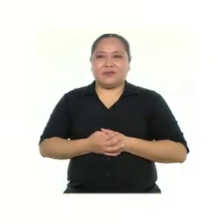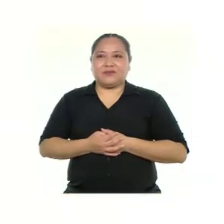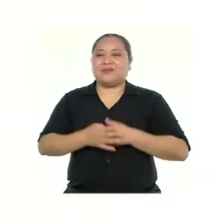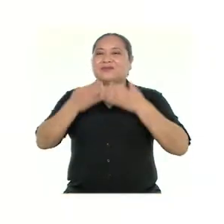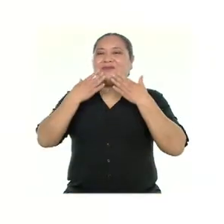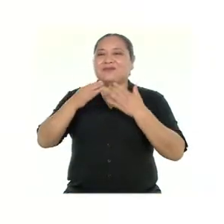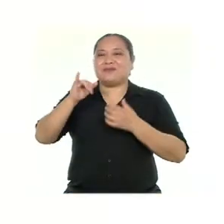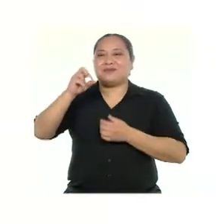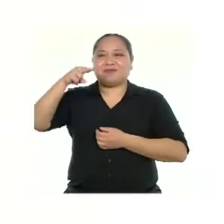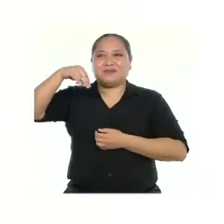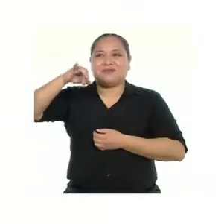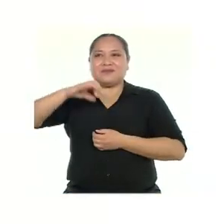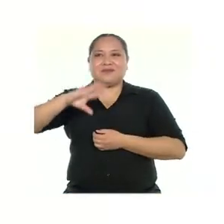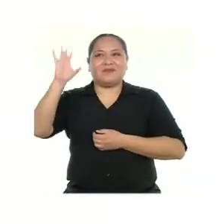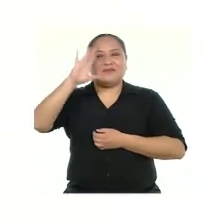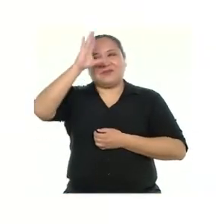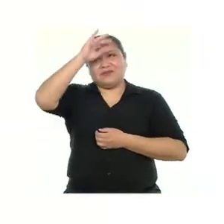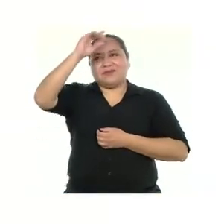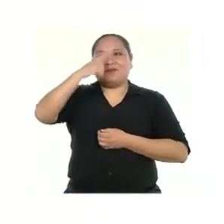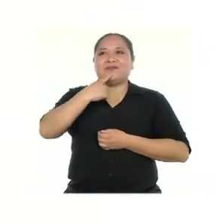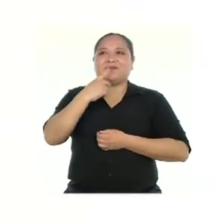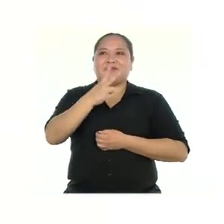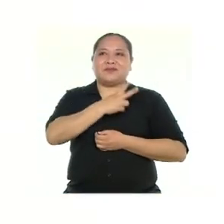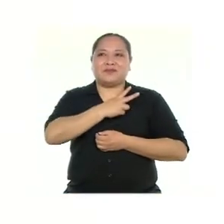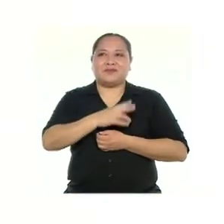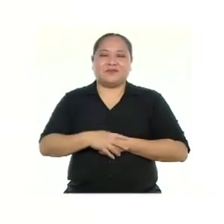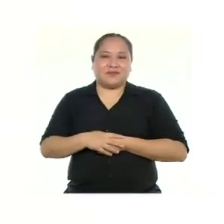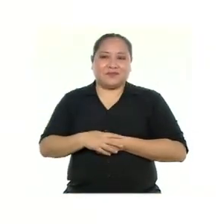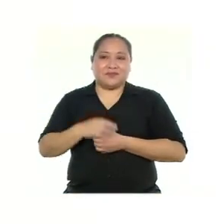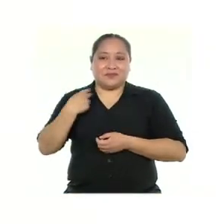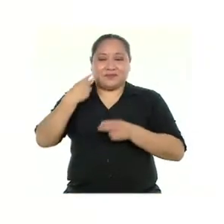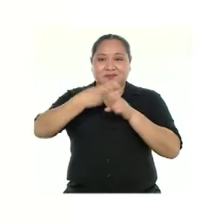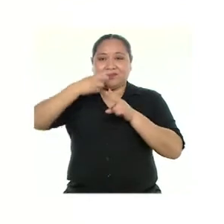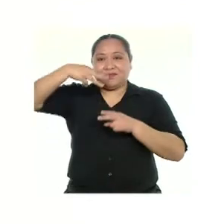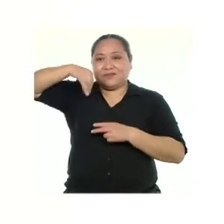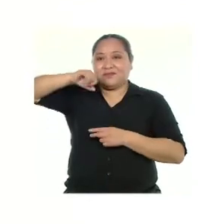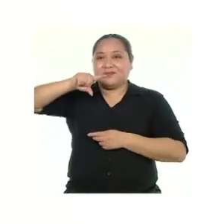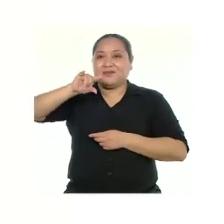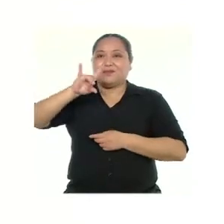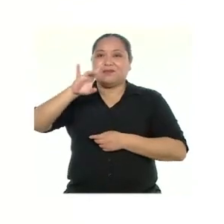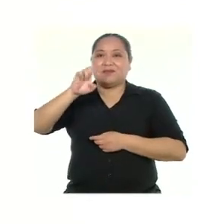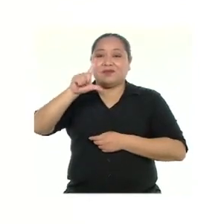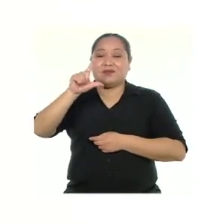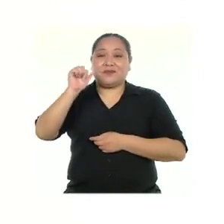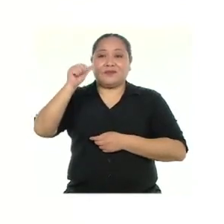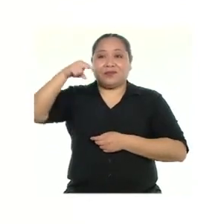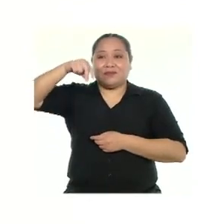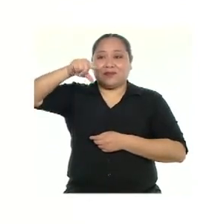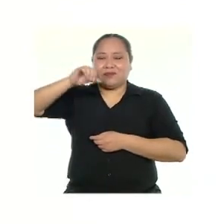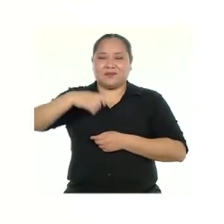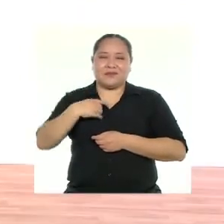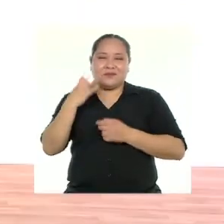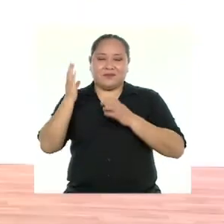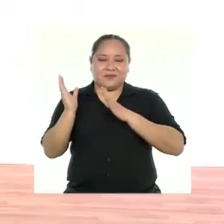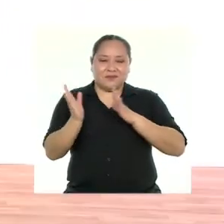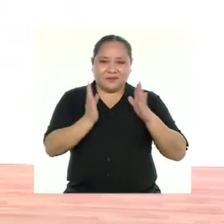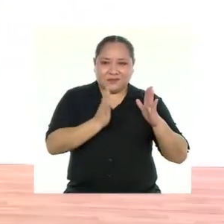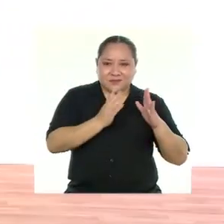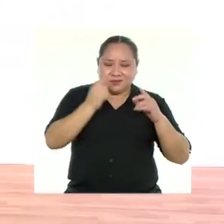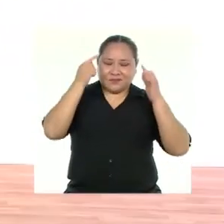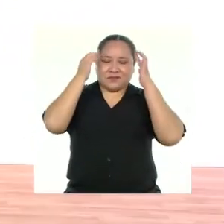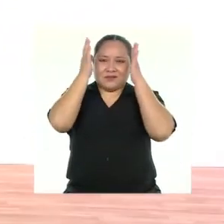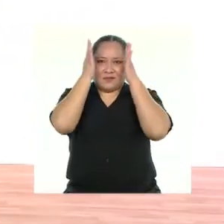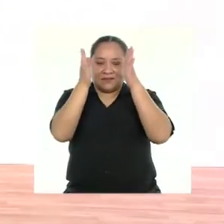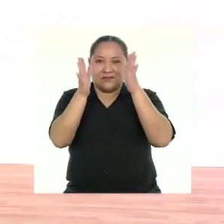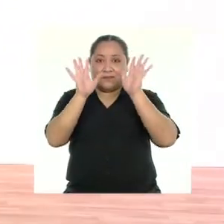Gracias, Yanira. Hola, chicas y chicos de segundo de secundaria. Soy Miguel Ángel y hoy vamos a mover cosas desde nuestra atención. Muy bien.